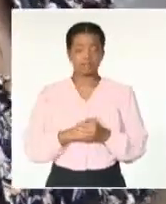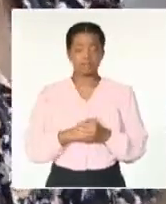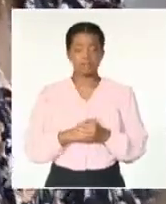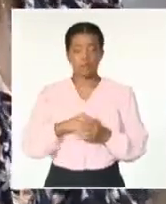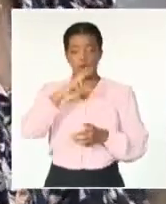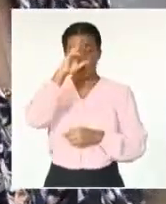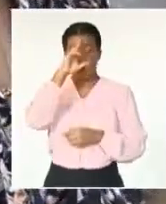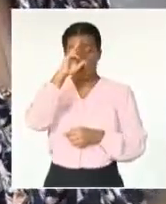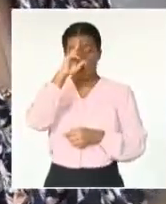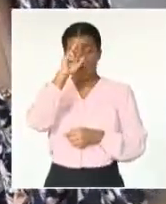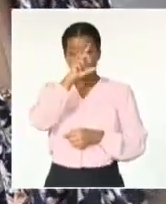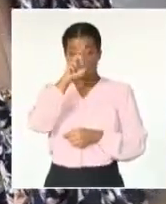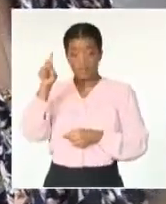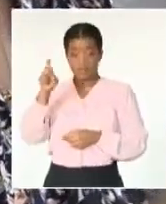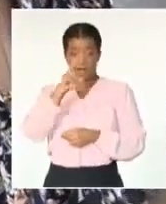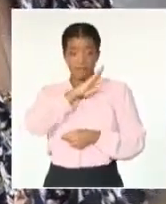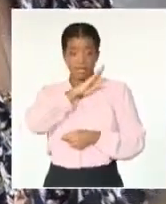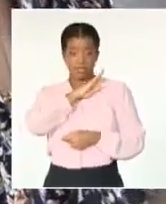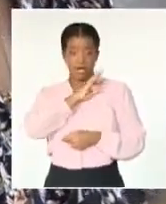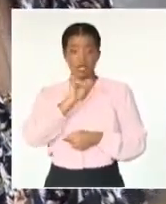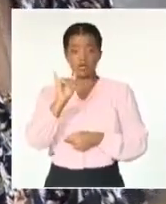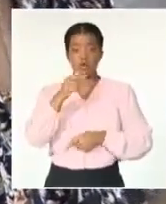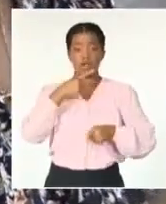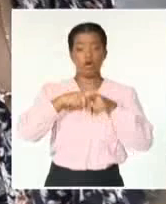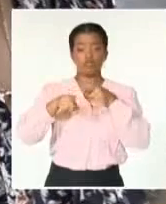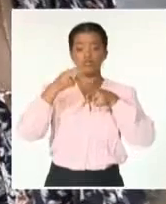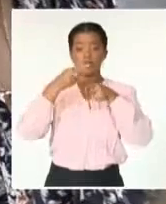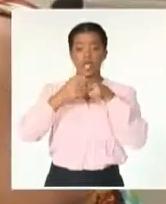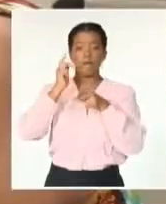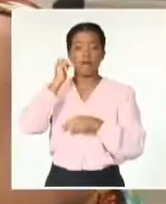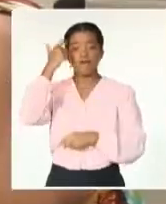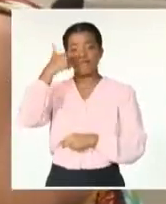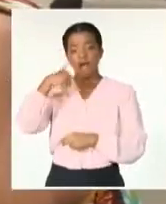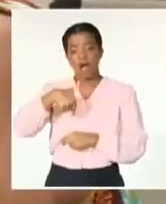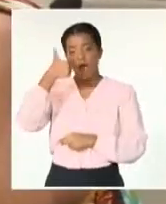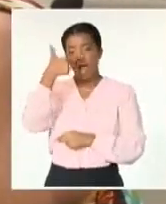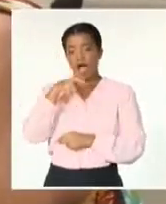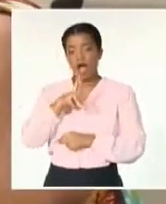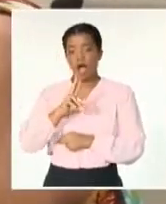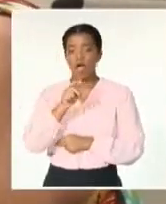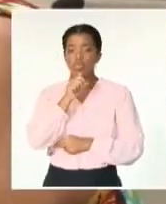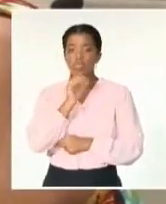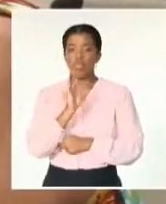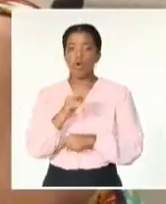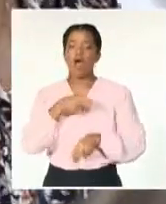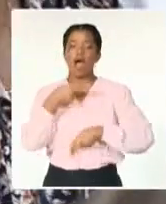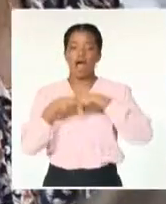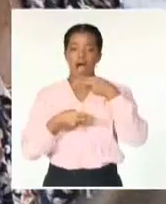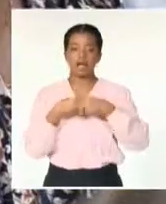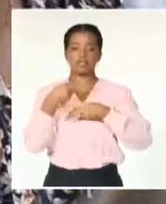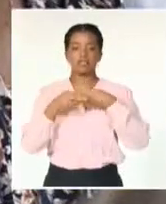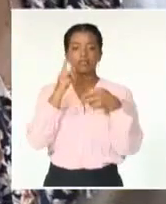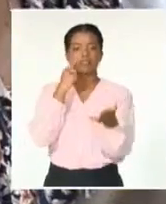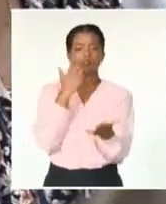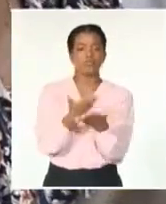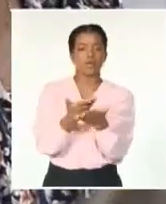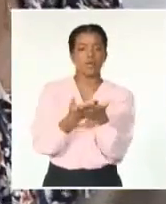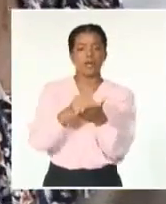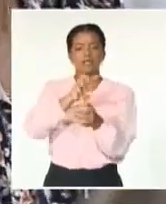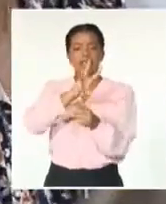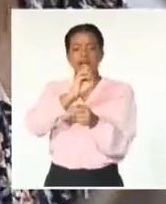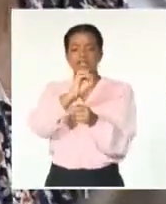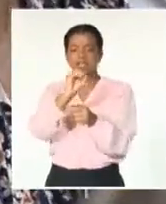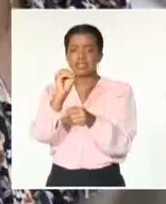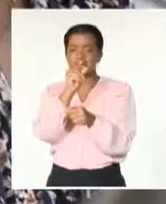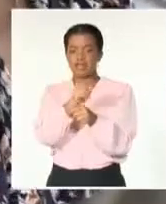el hospital Fajardo, que incluyó a 300 pacientes. La percepción de los actores es que realmente